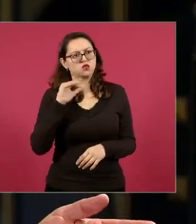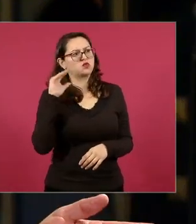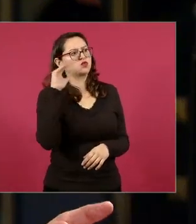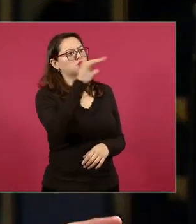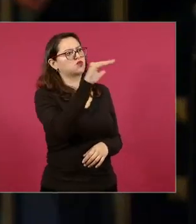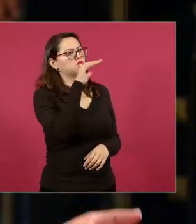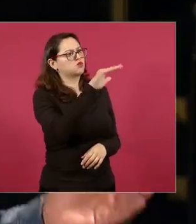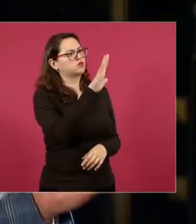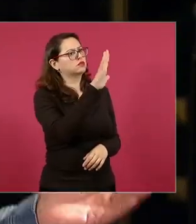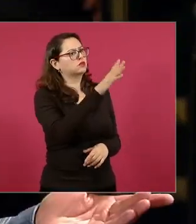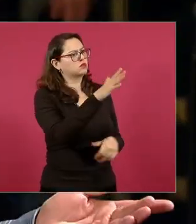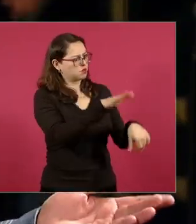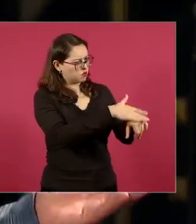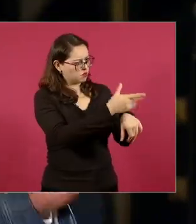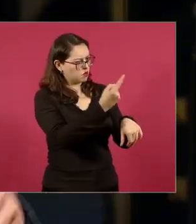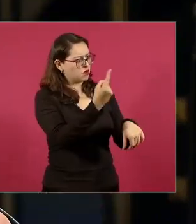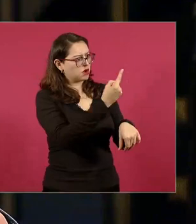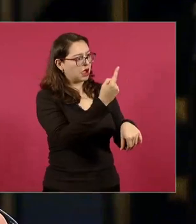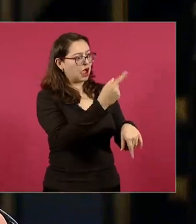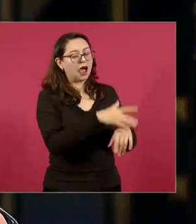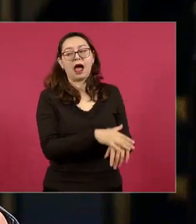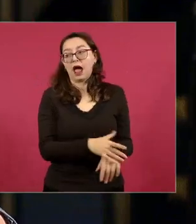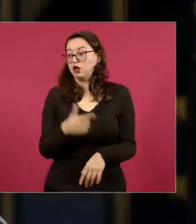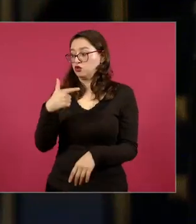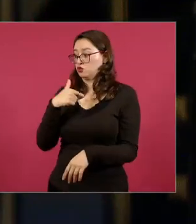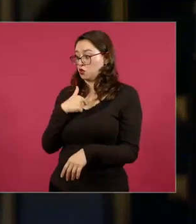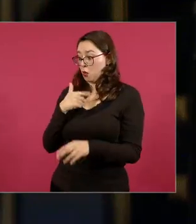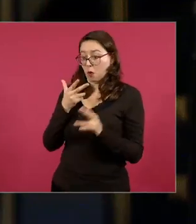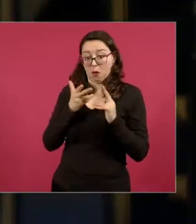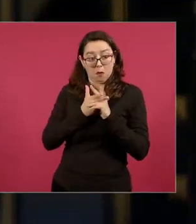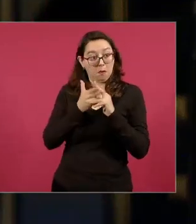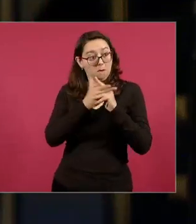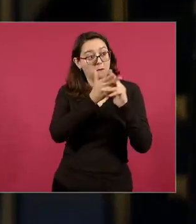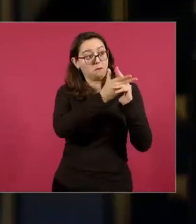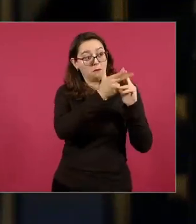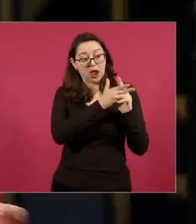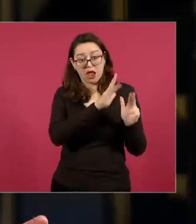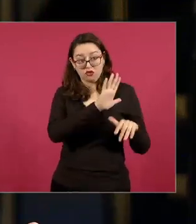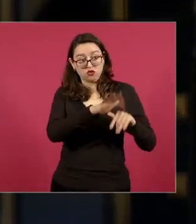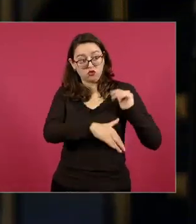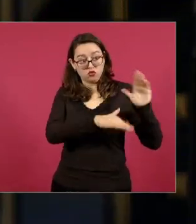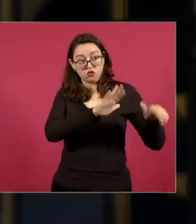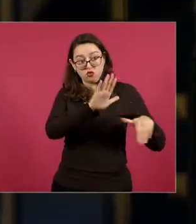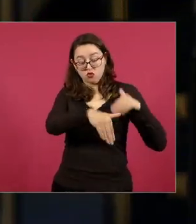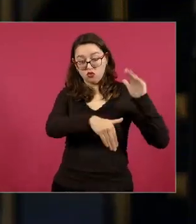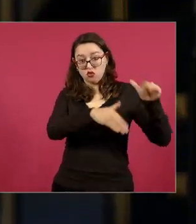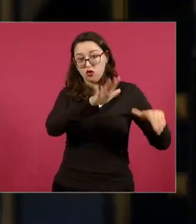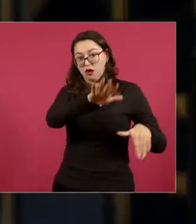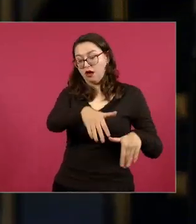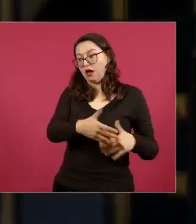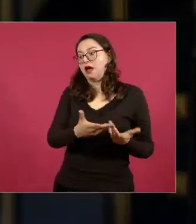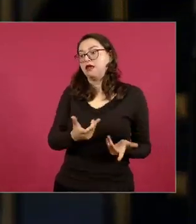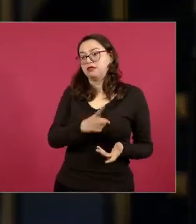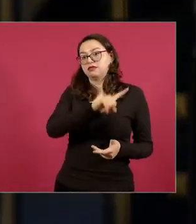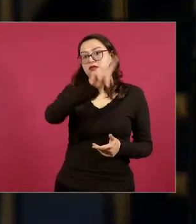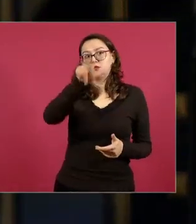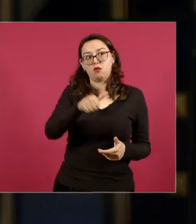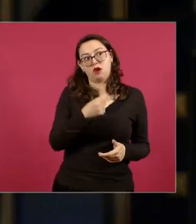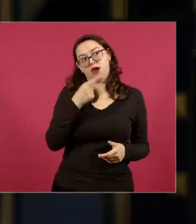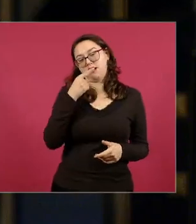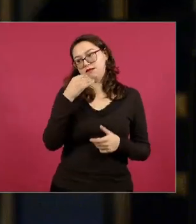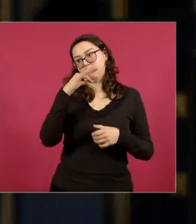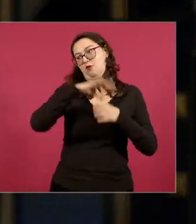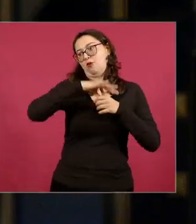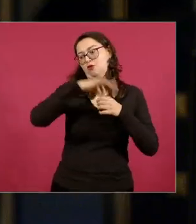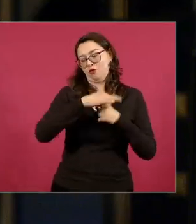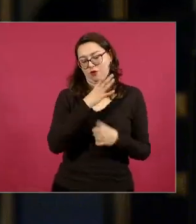hacía porque eso le daba más a una especie de bonos respecto a la popularidad que tendría el juez al condenar a